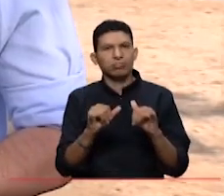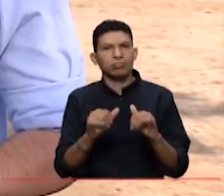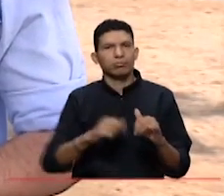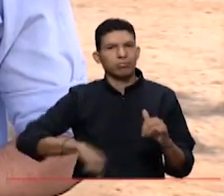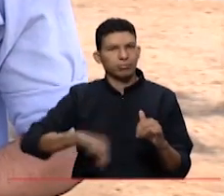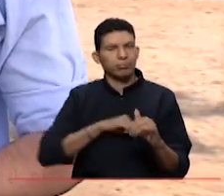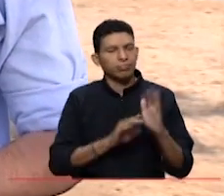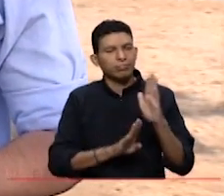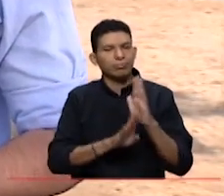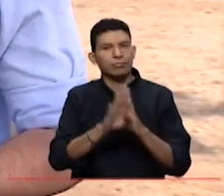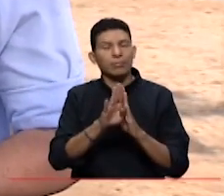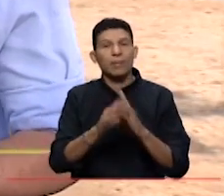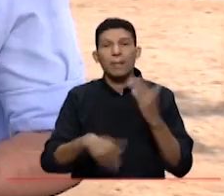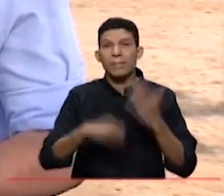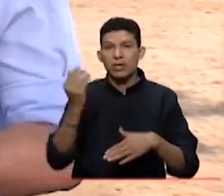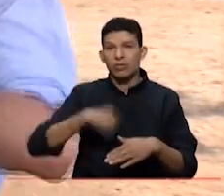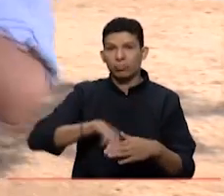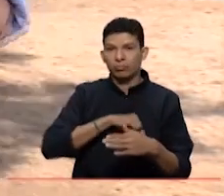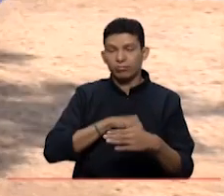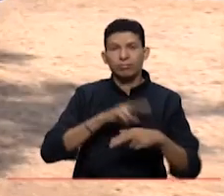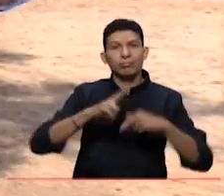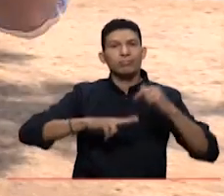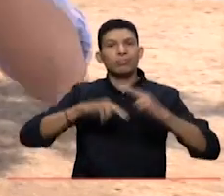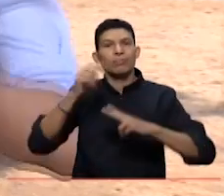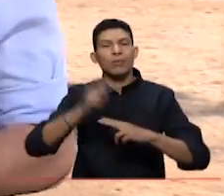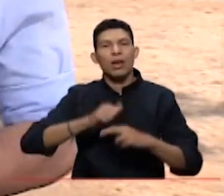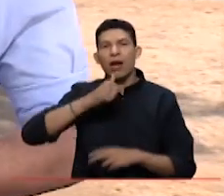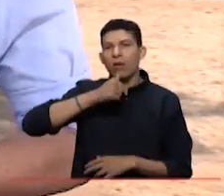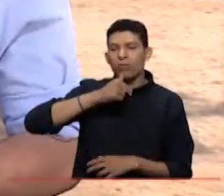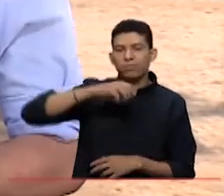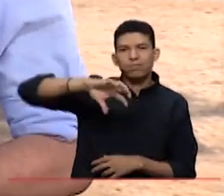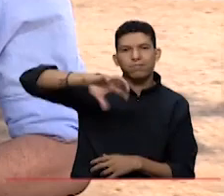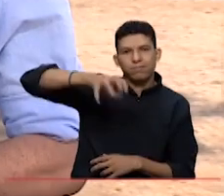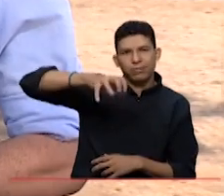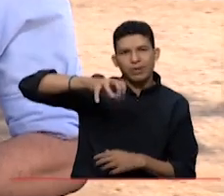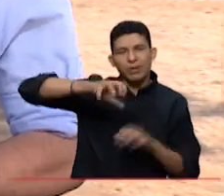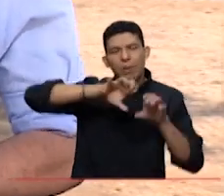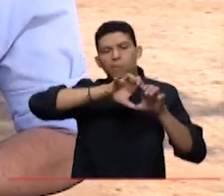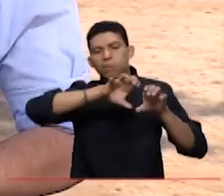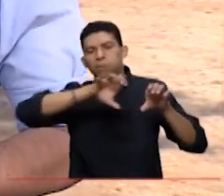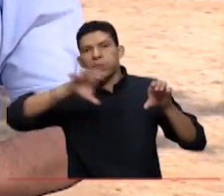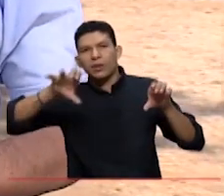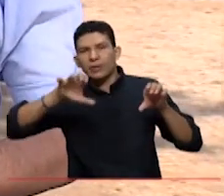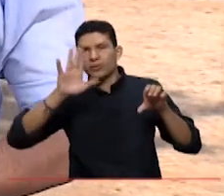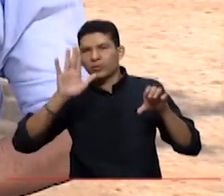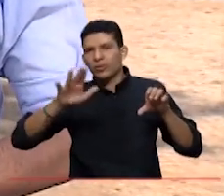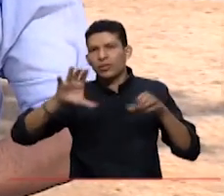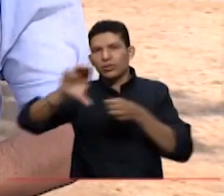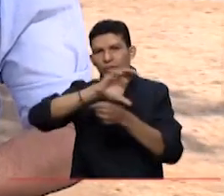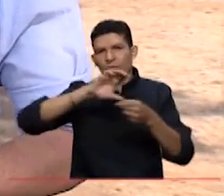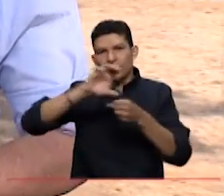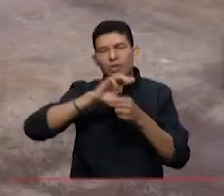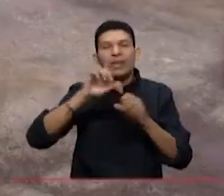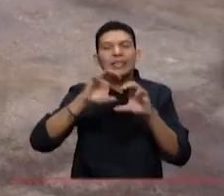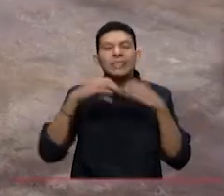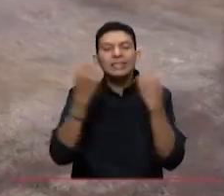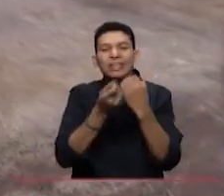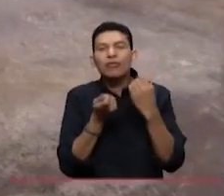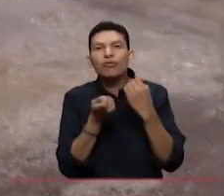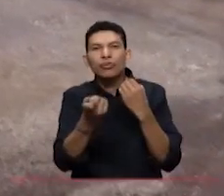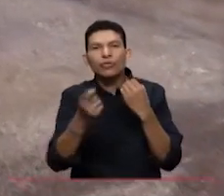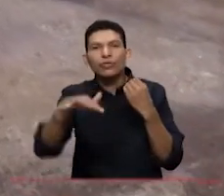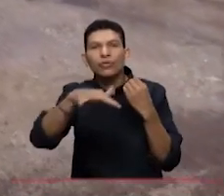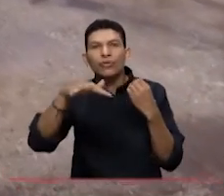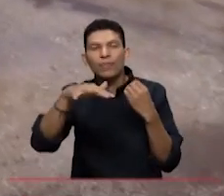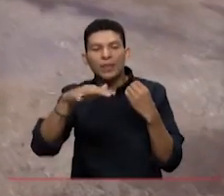Hemos iniciado el proyecto desde la construcción de la tubería de alcantarillado que viene del municipio, la parte urbana, en la zona del estadio, y